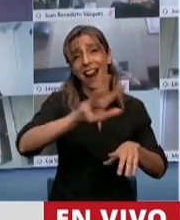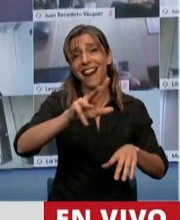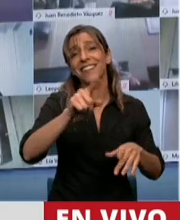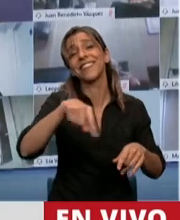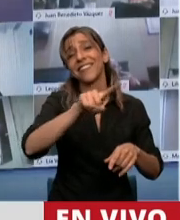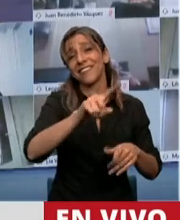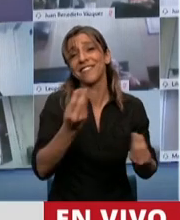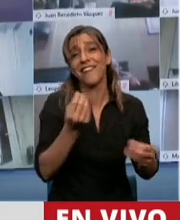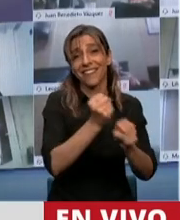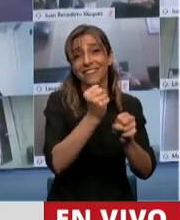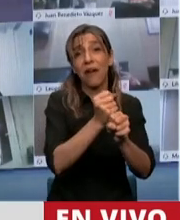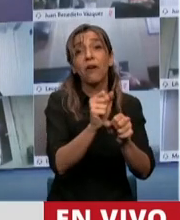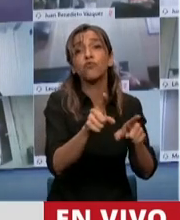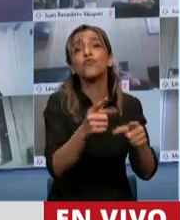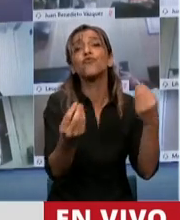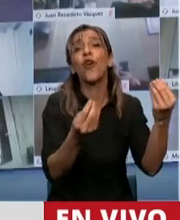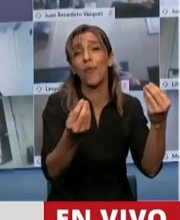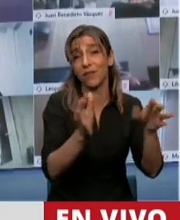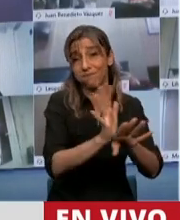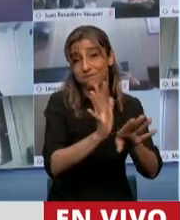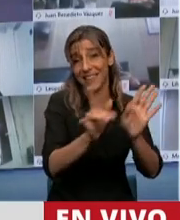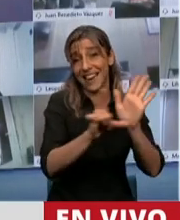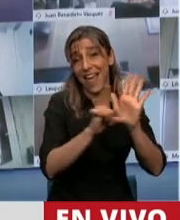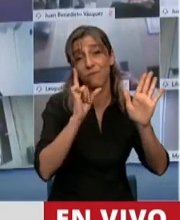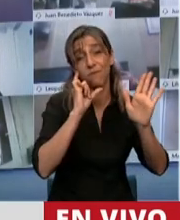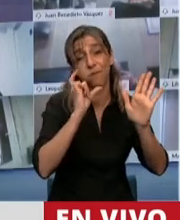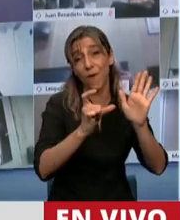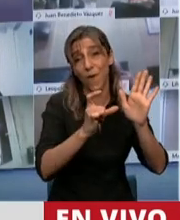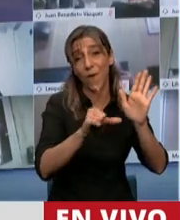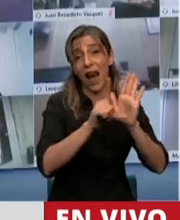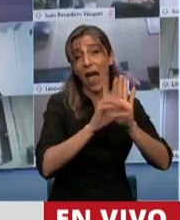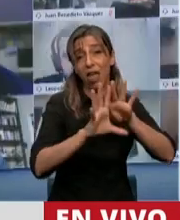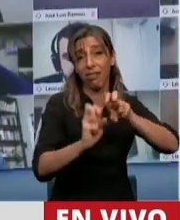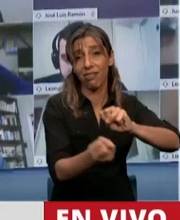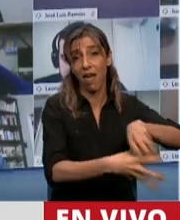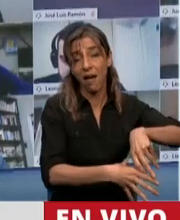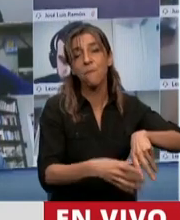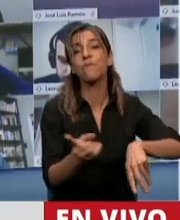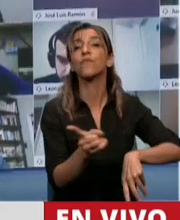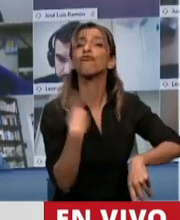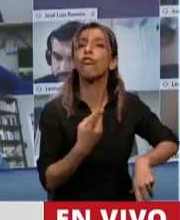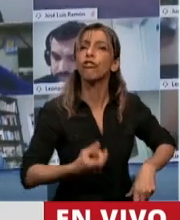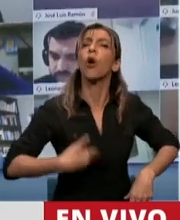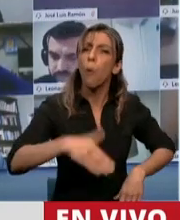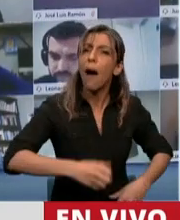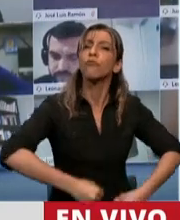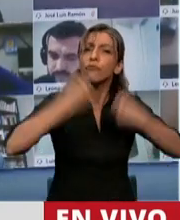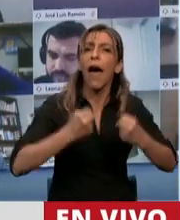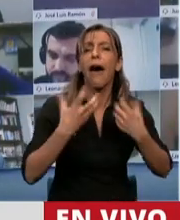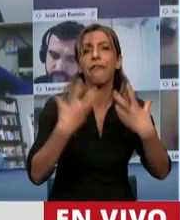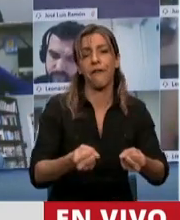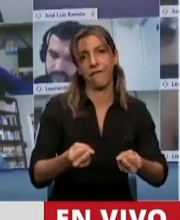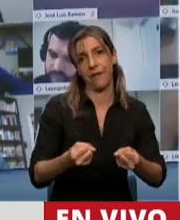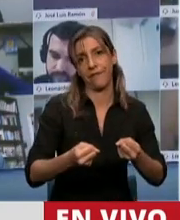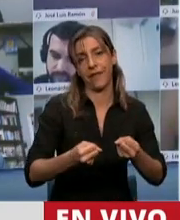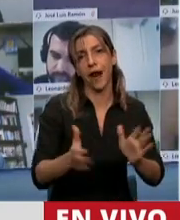Pero nosotros vamos a defender la Constitución en este país y las normas y no nos van